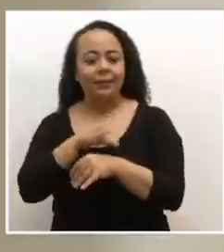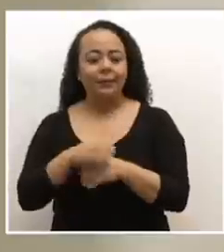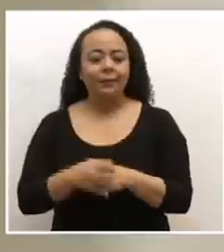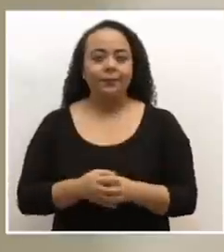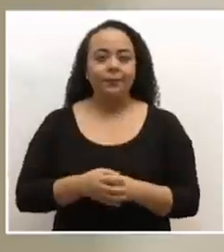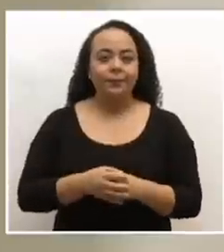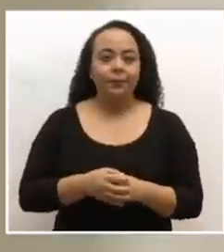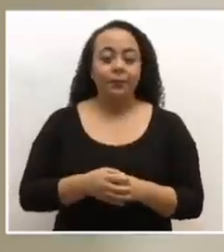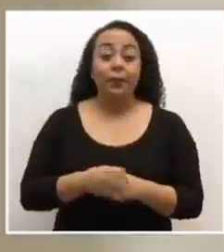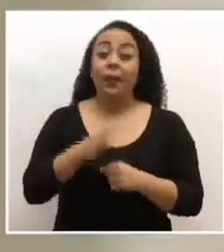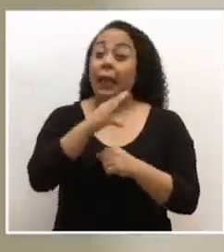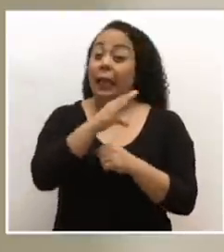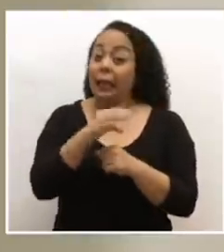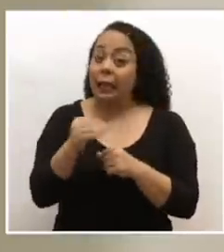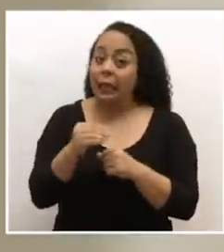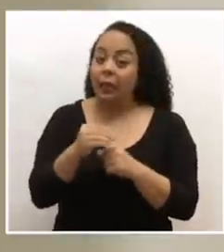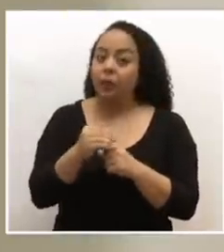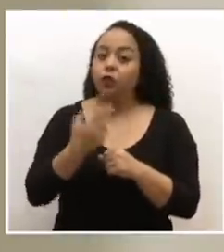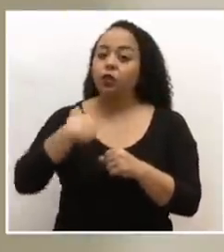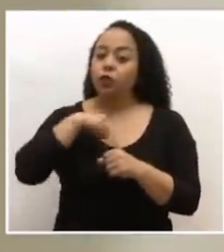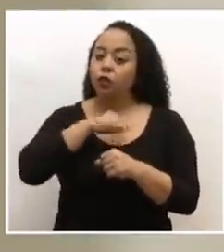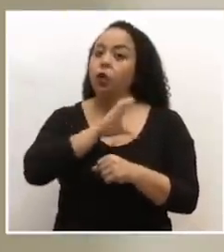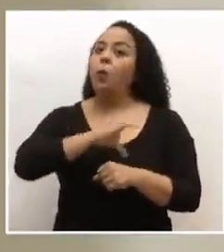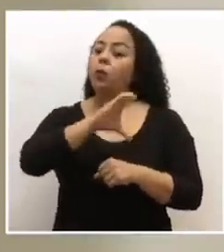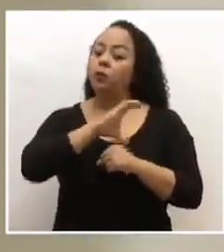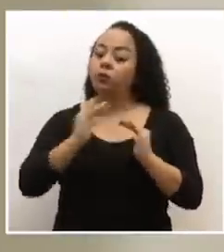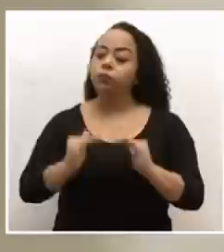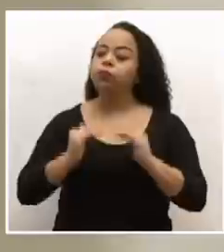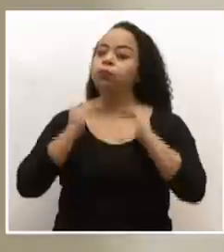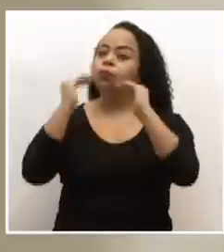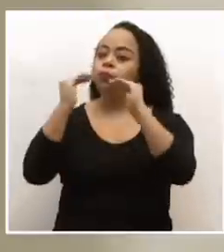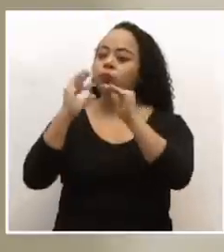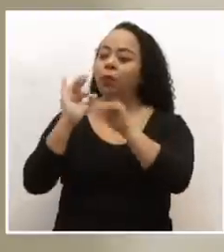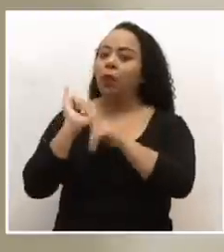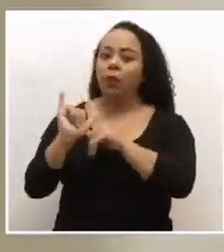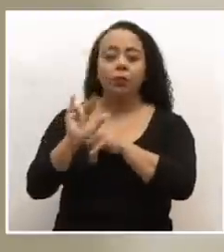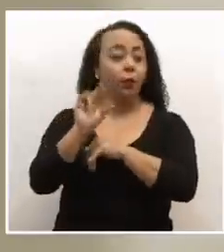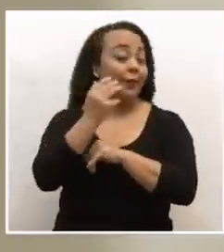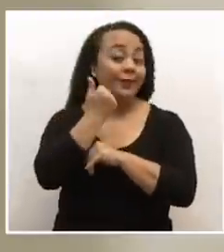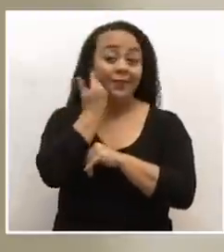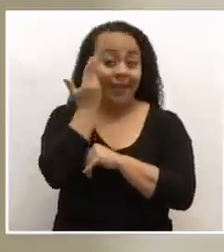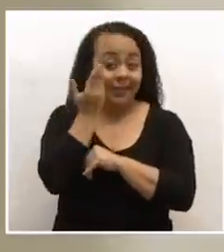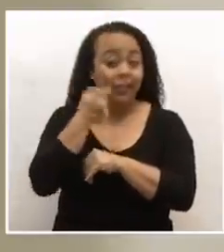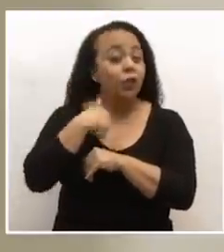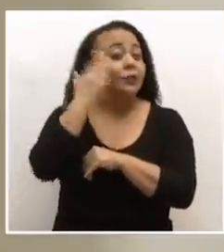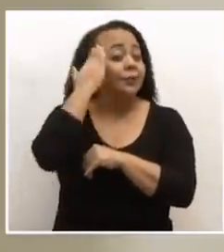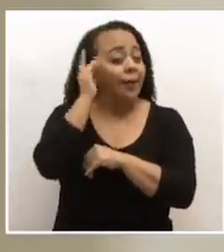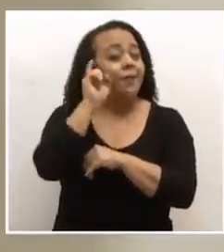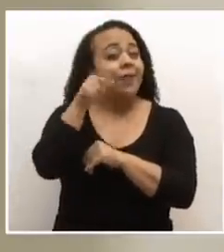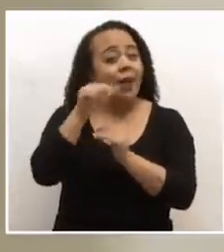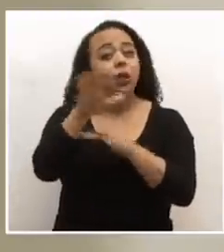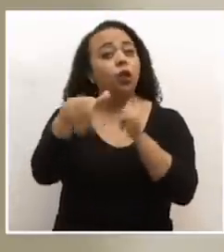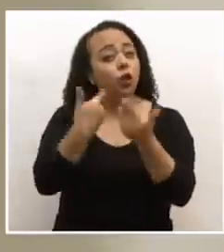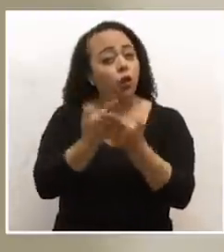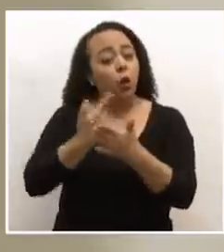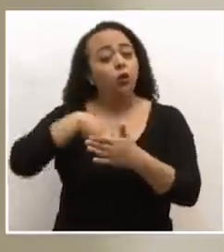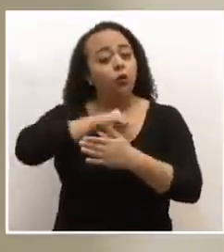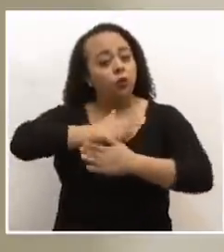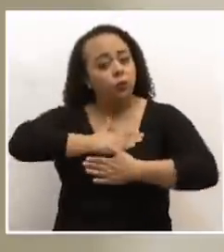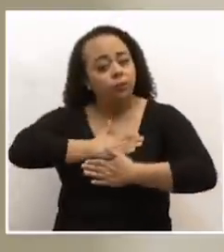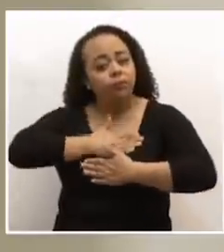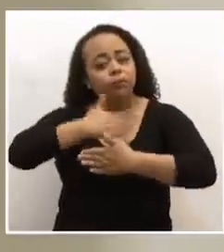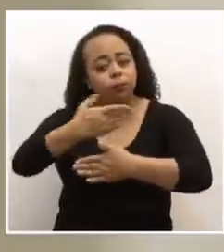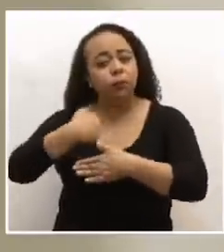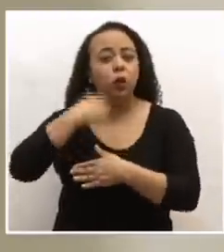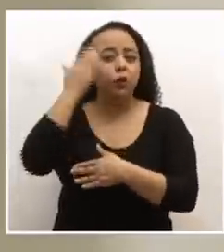Y comportarse a la altura de esto, yo sé que no es fácil, yo sé que requiere que todos pongamos de nuestra parte, yo